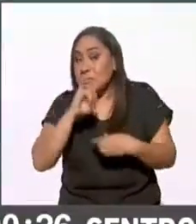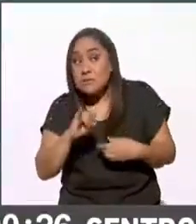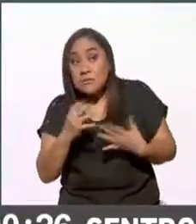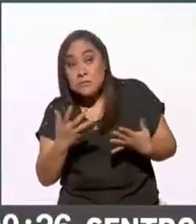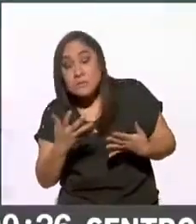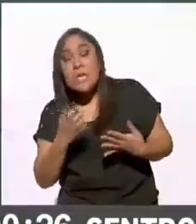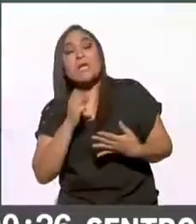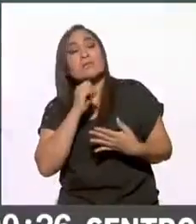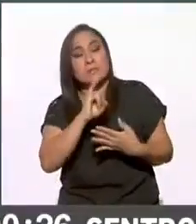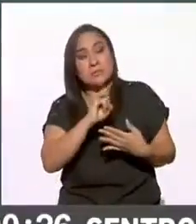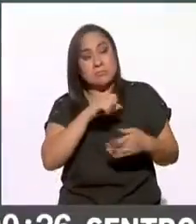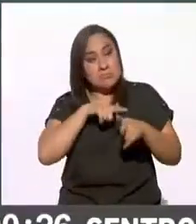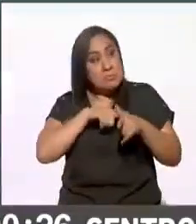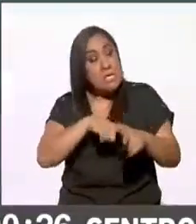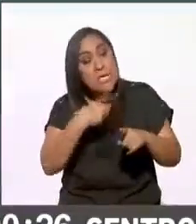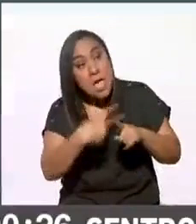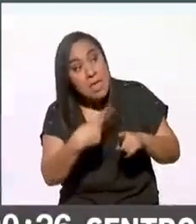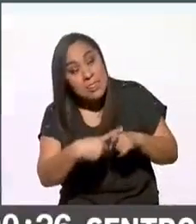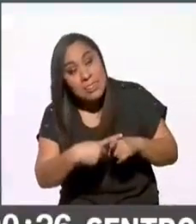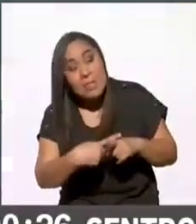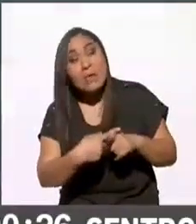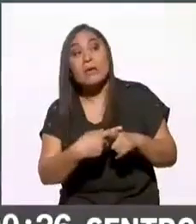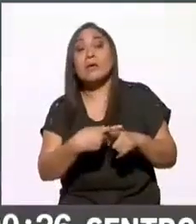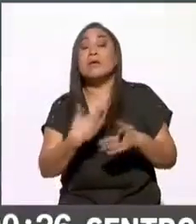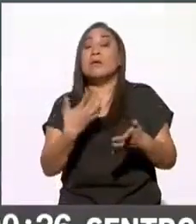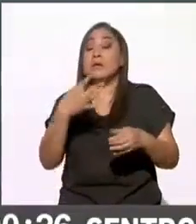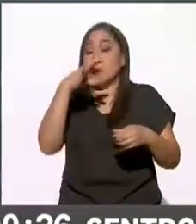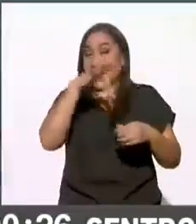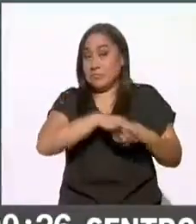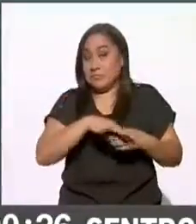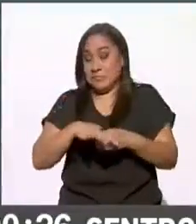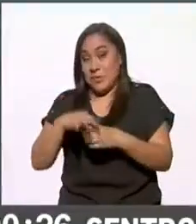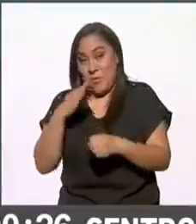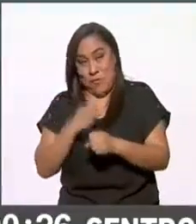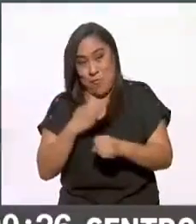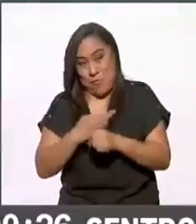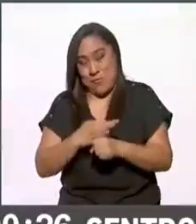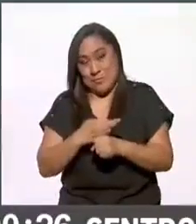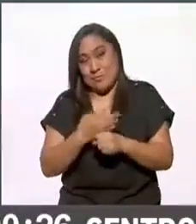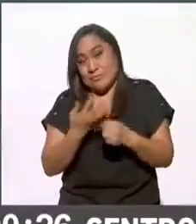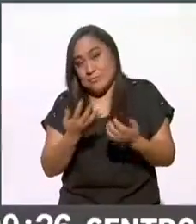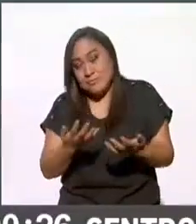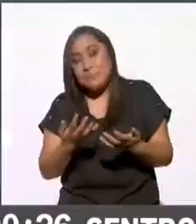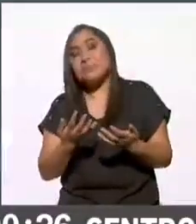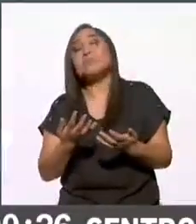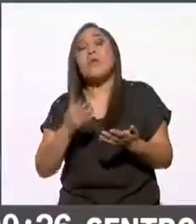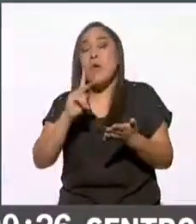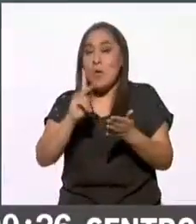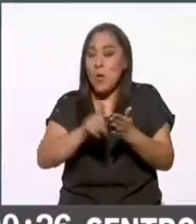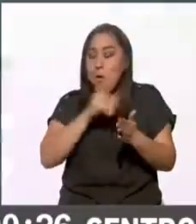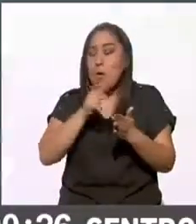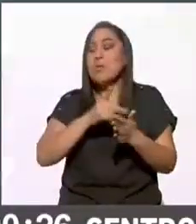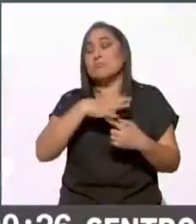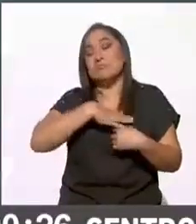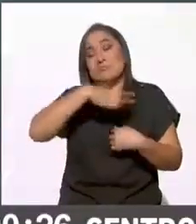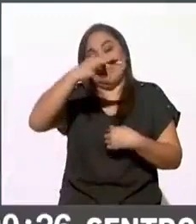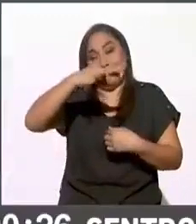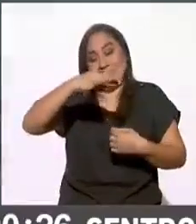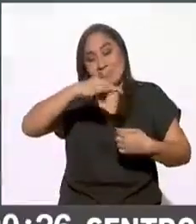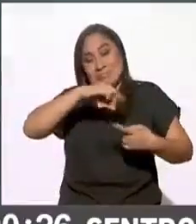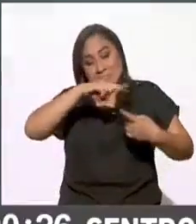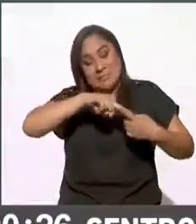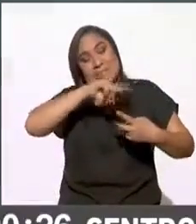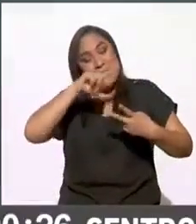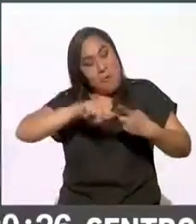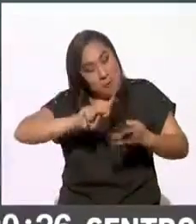dio el sí para continuar hay elecciones que en esta jornada se fueron a reelección era de